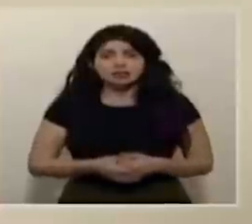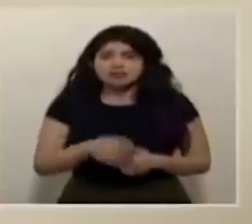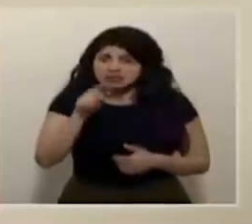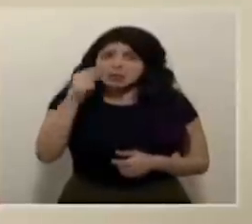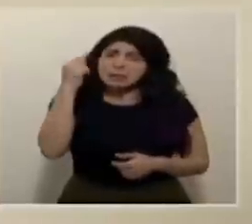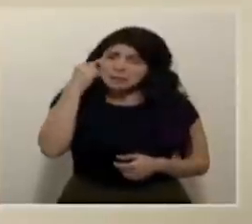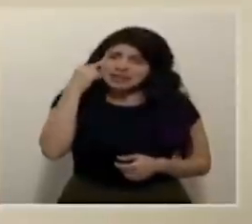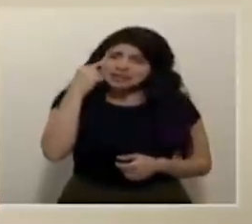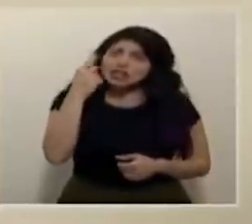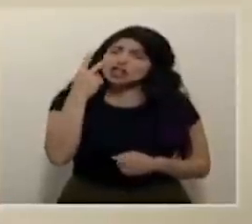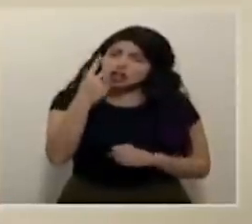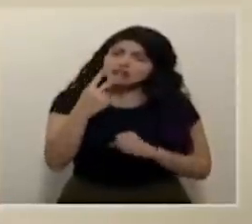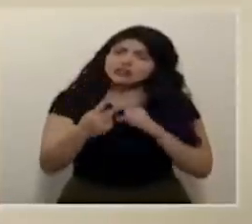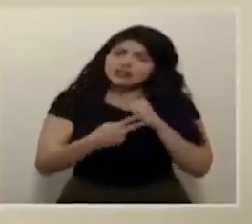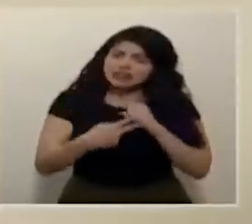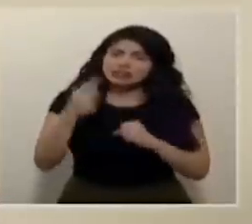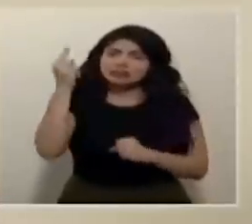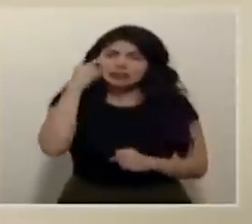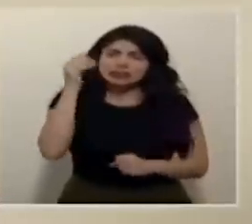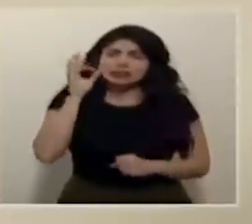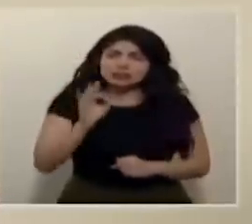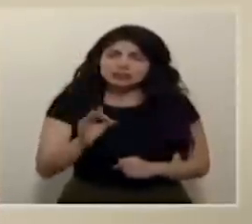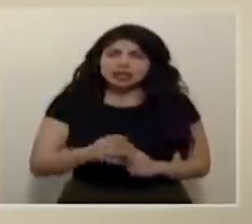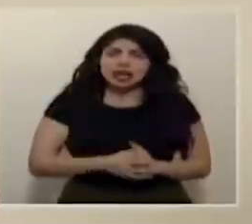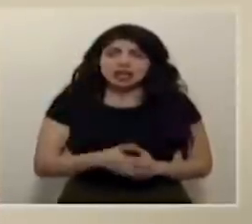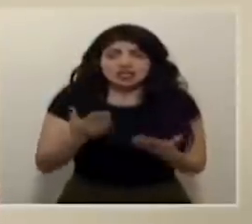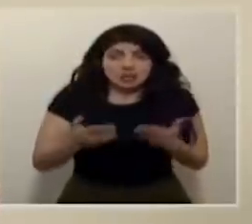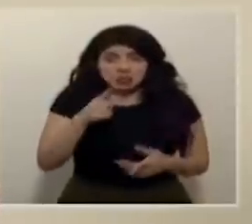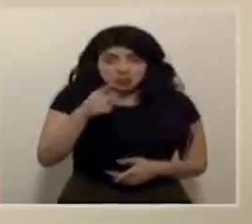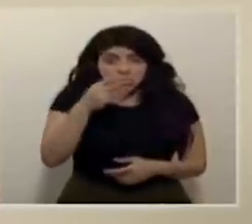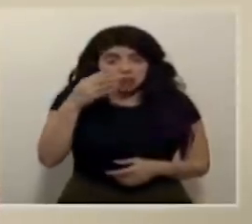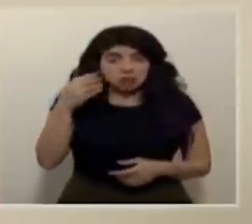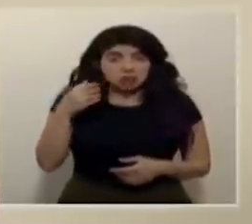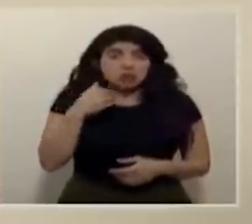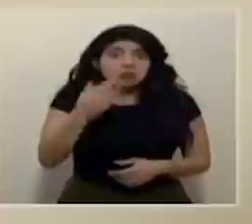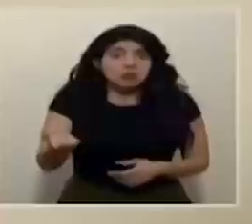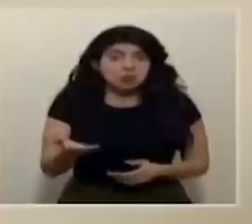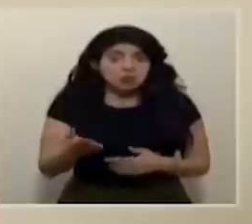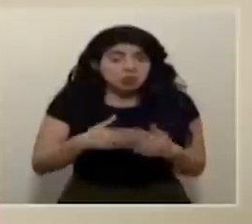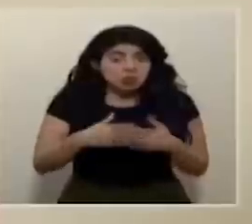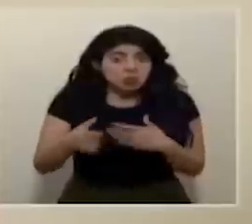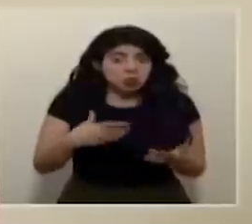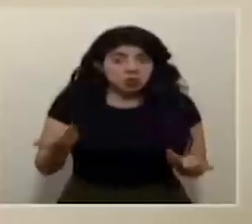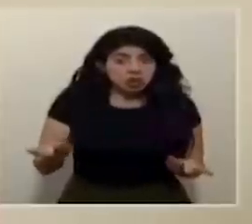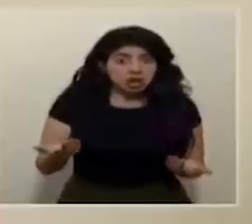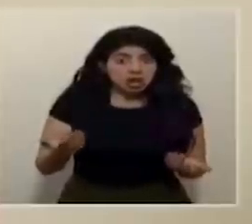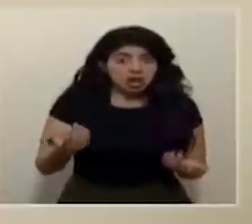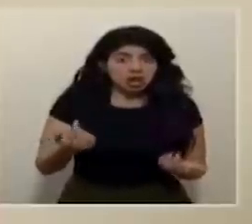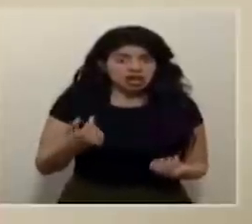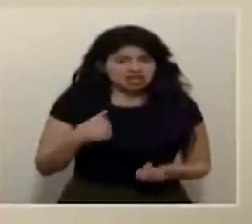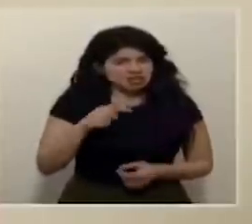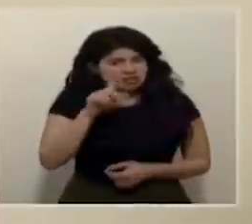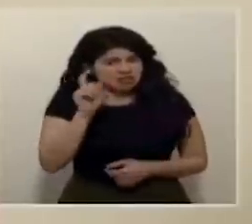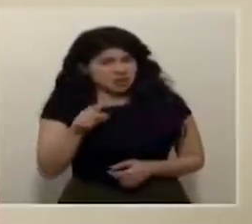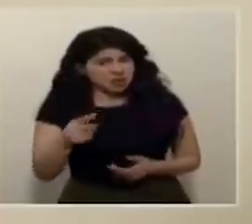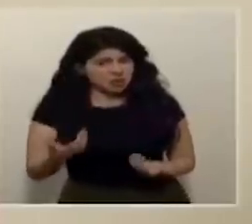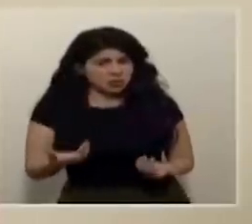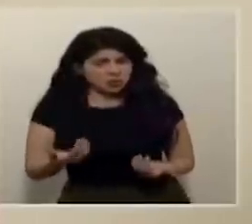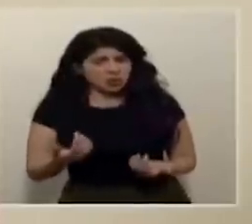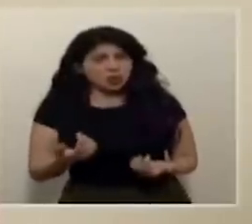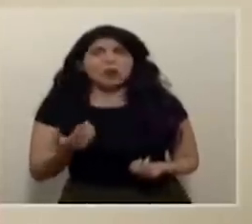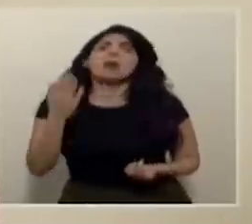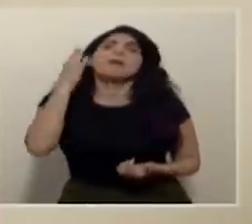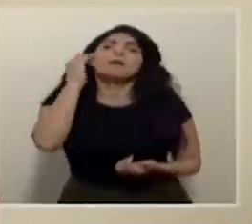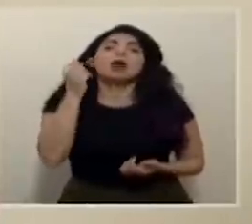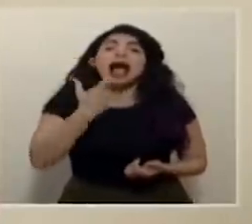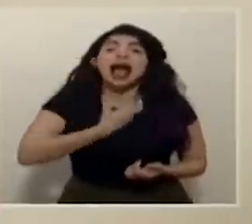piénsenlo dos veces de verdad o será que no les importa o me pregunto yo y yo con el sentido de